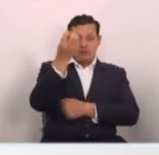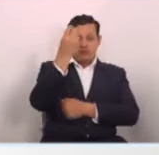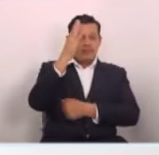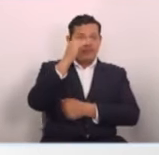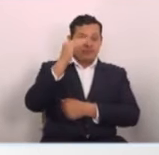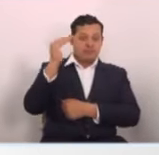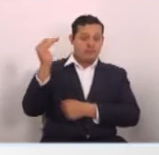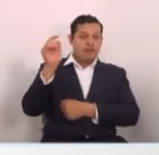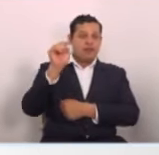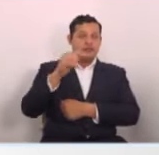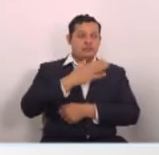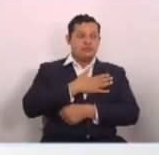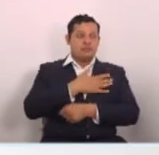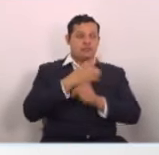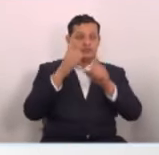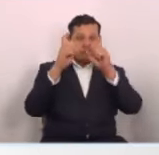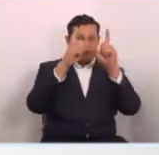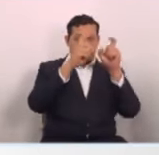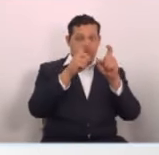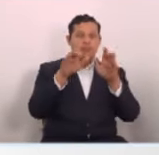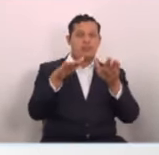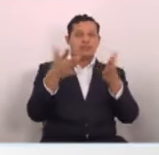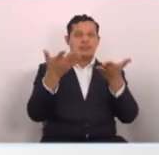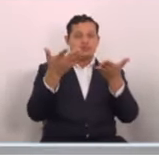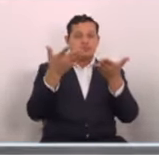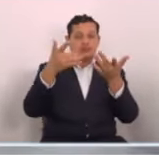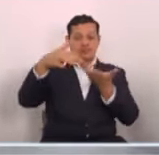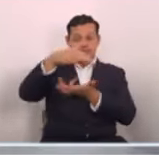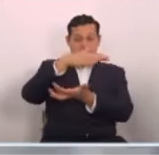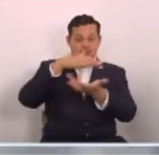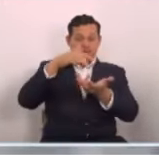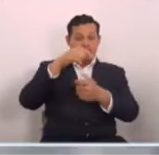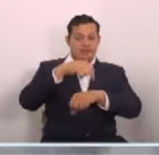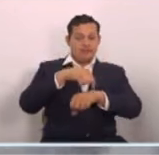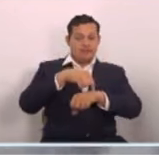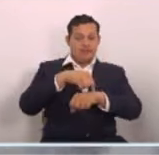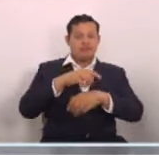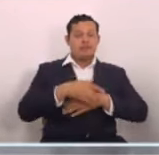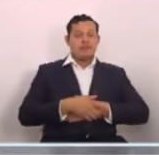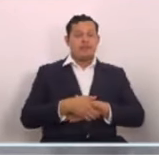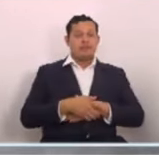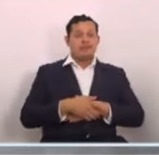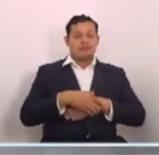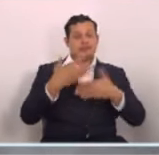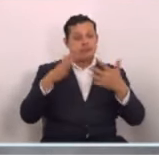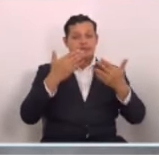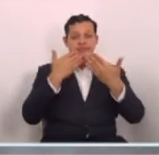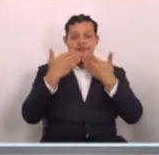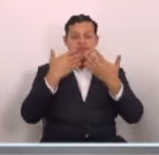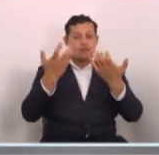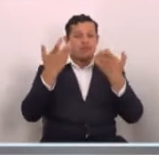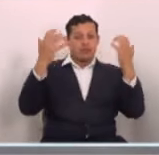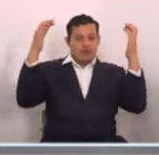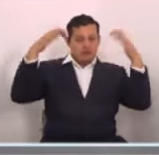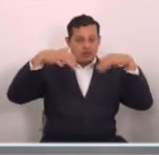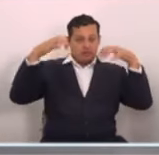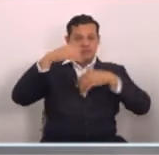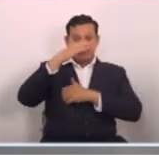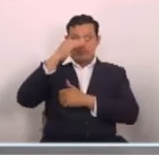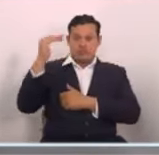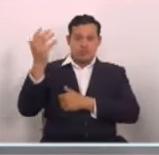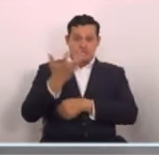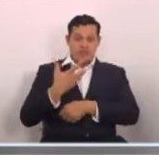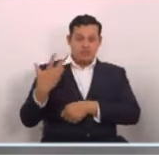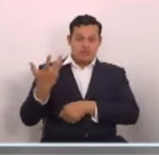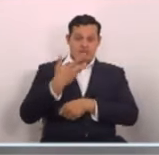nacional. Ahí tenemos una imagen cerca de cómo ha estado la situación, Alejandra. Claro, ya decías tú, hay mucha lluvia en el país, todas